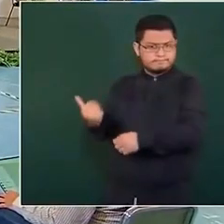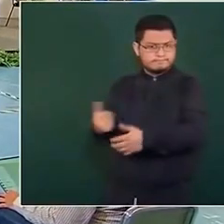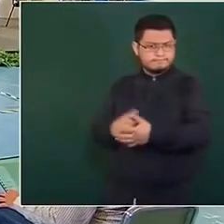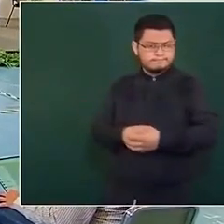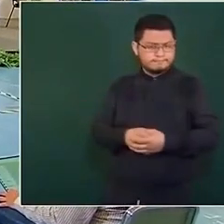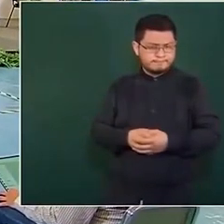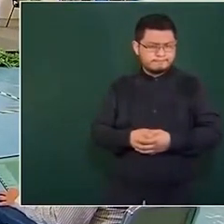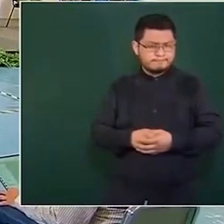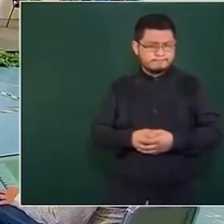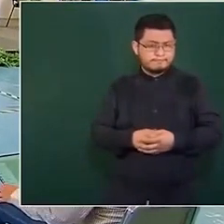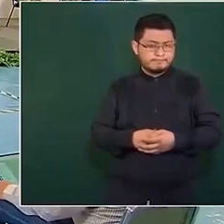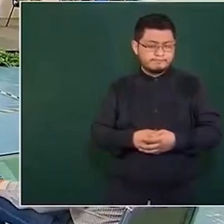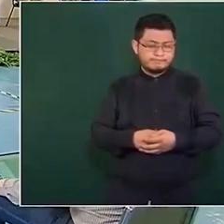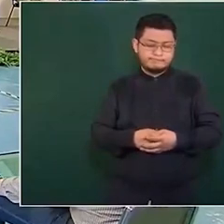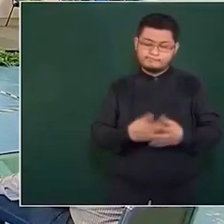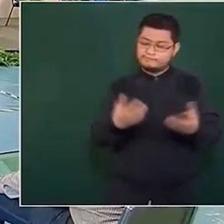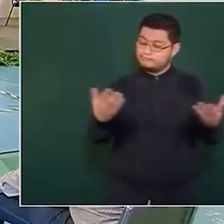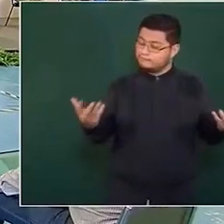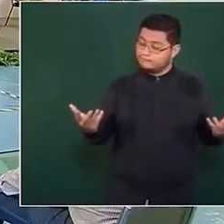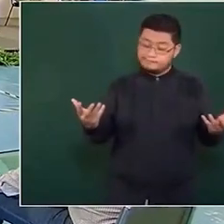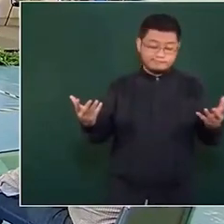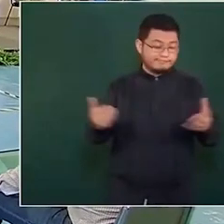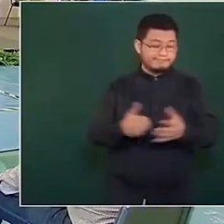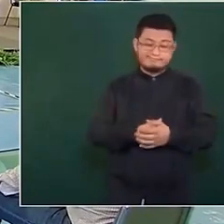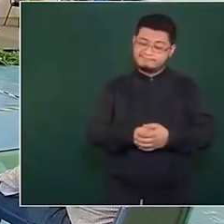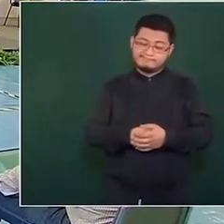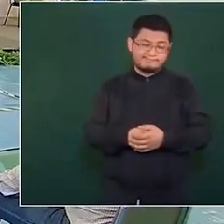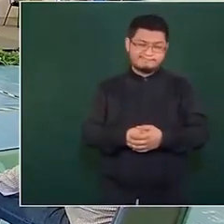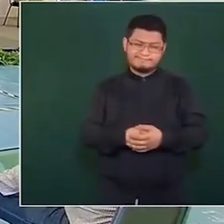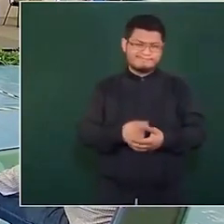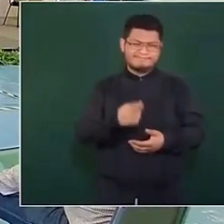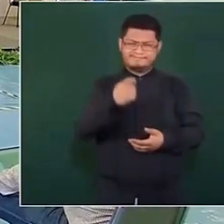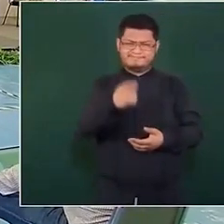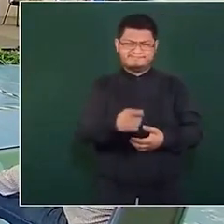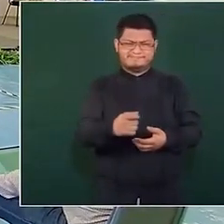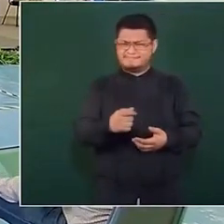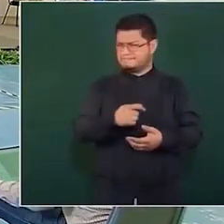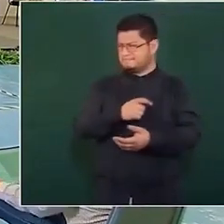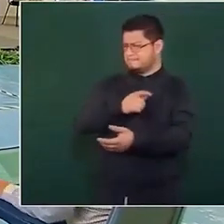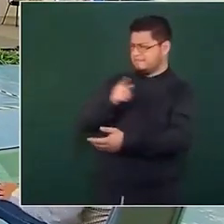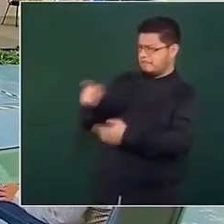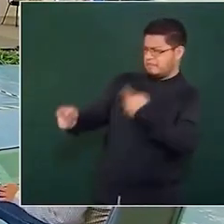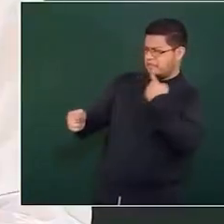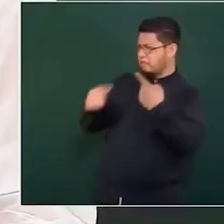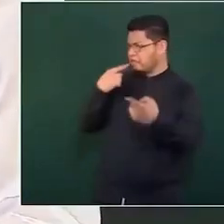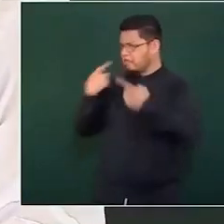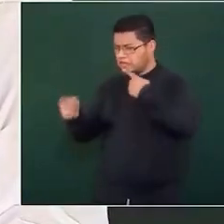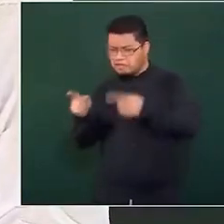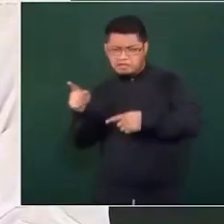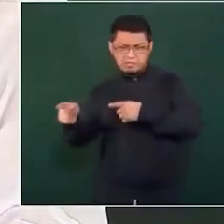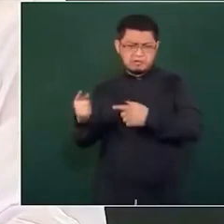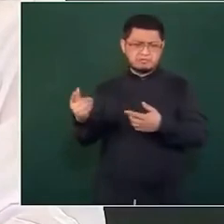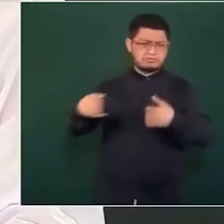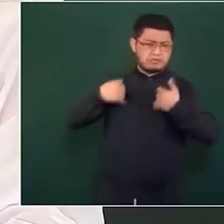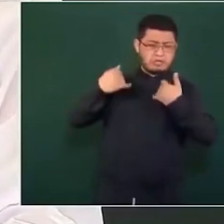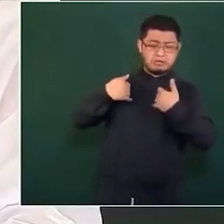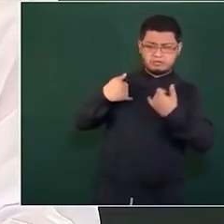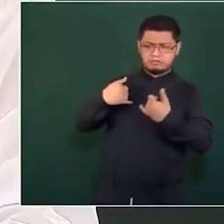Entonces, no es un cuestionamiento a los jóvenes, que vivan los estudiantes,